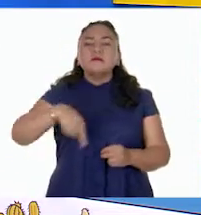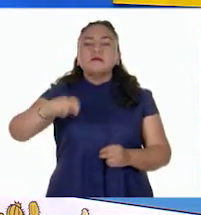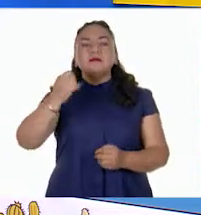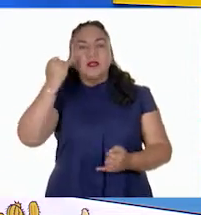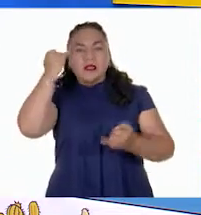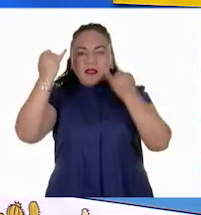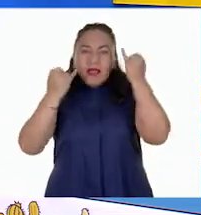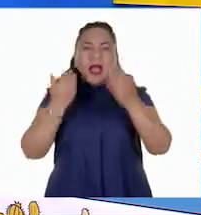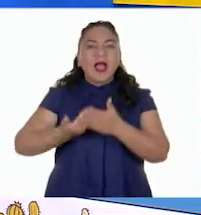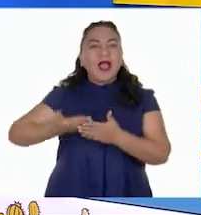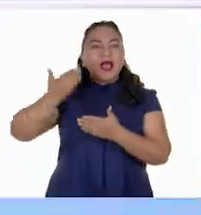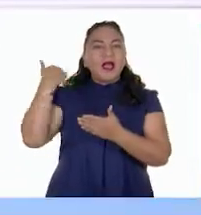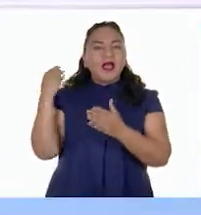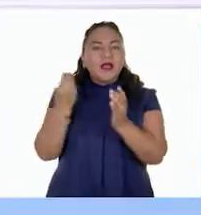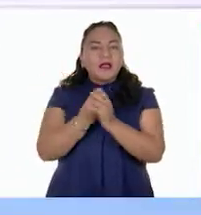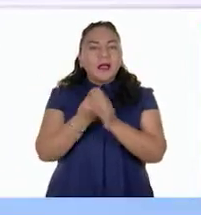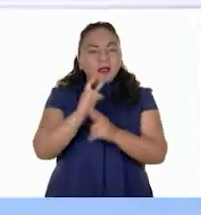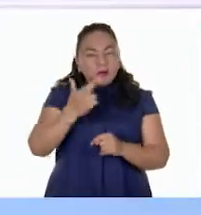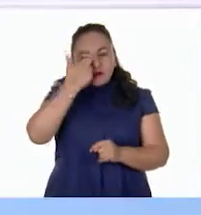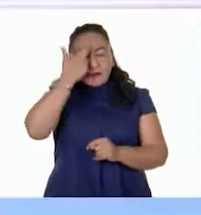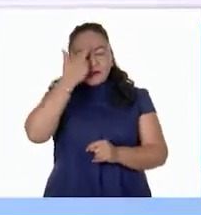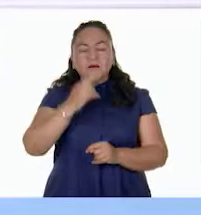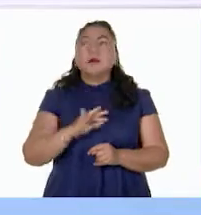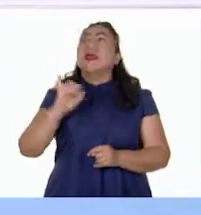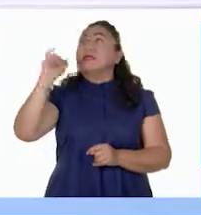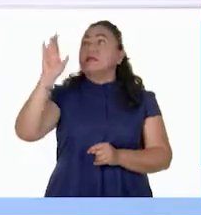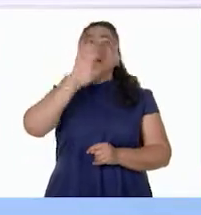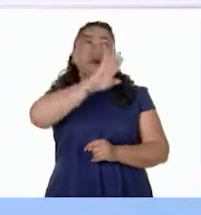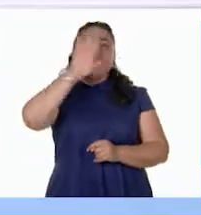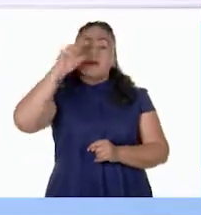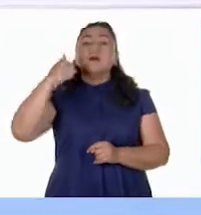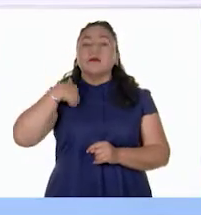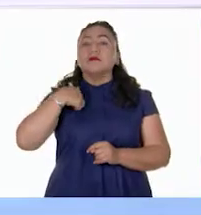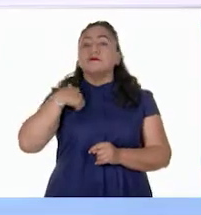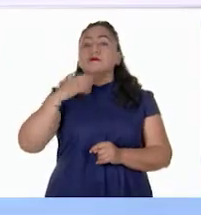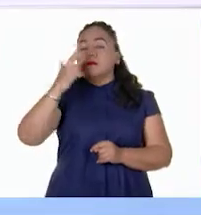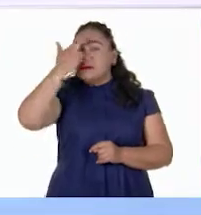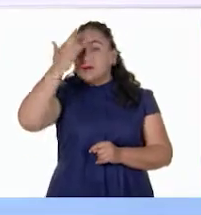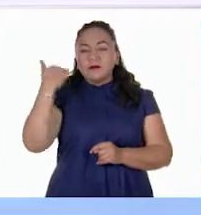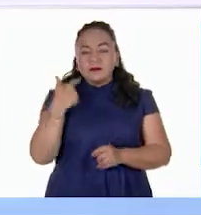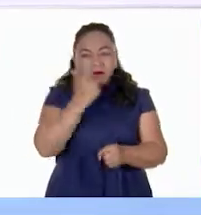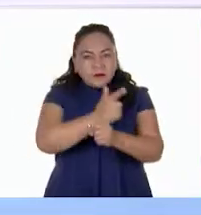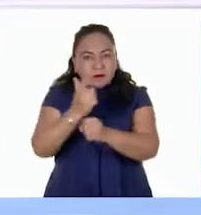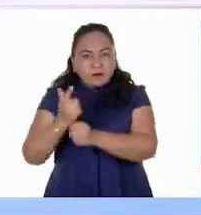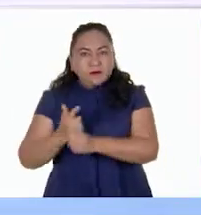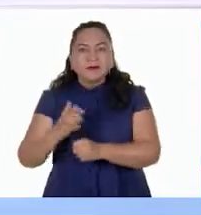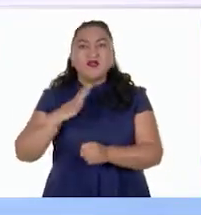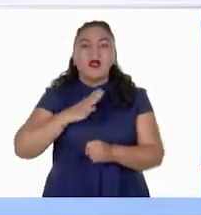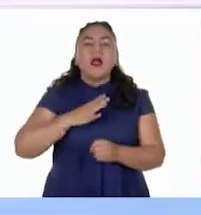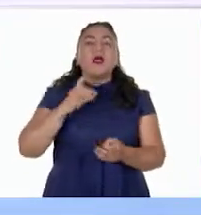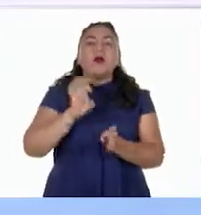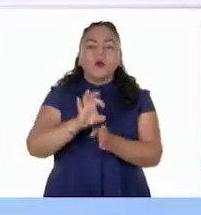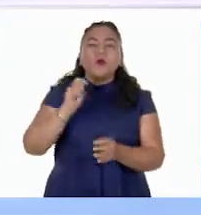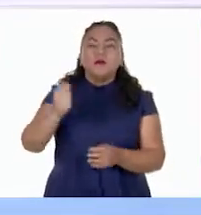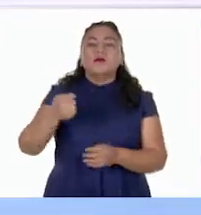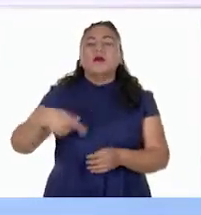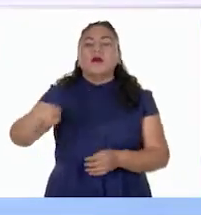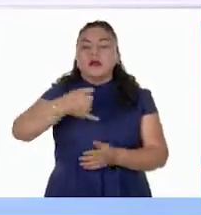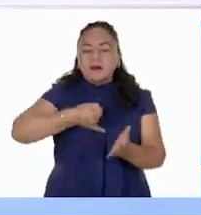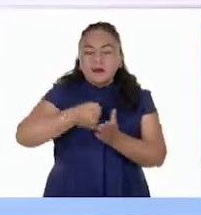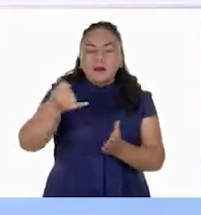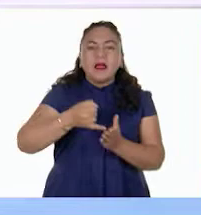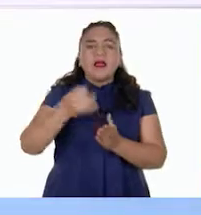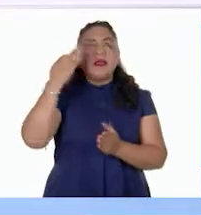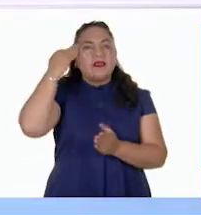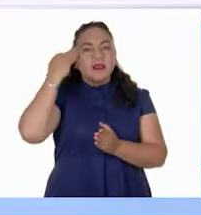de la sesión pasada. Sí. Yo recuerdo que identificamos que existe la agricultura temporal y de riego, así